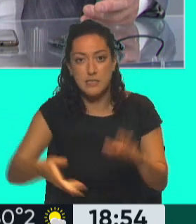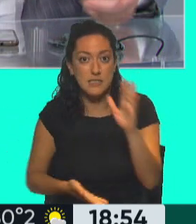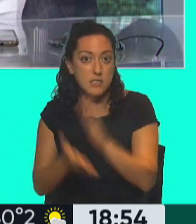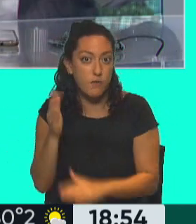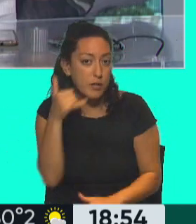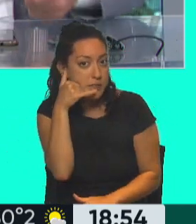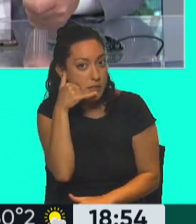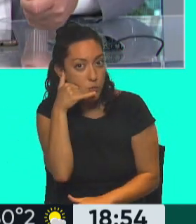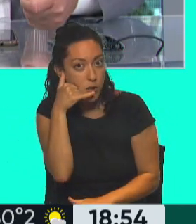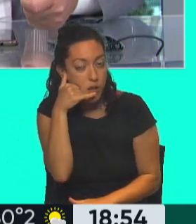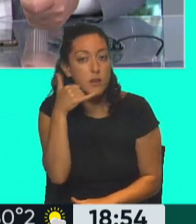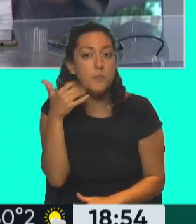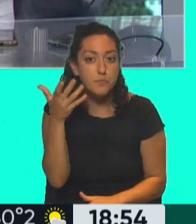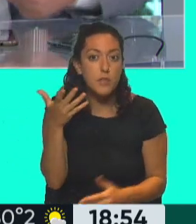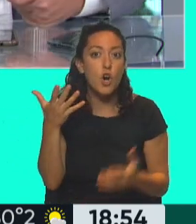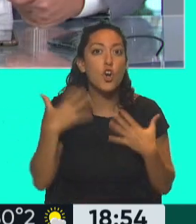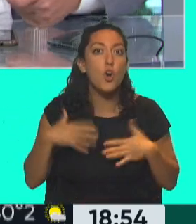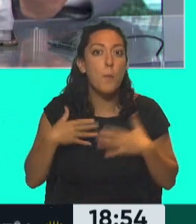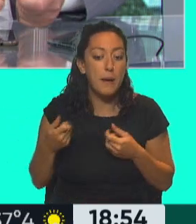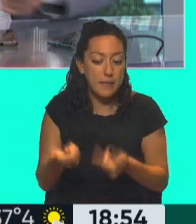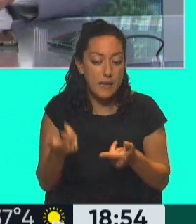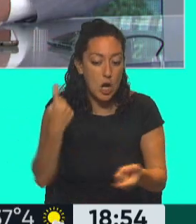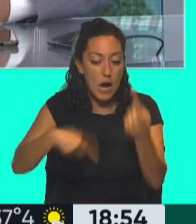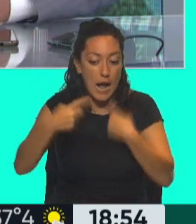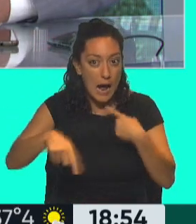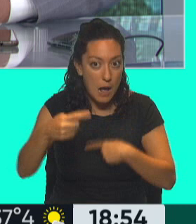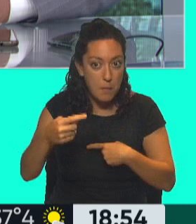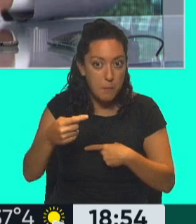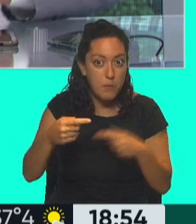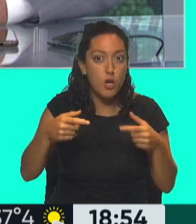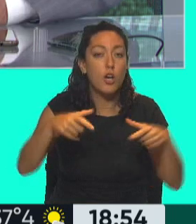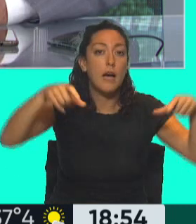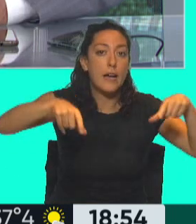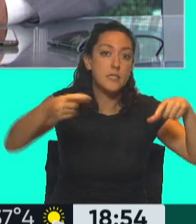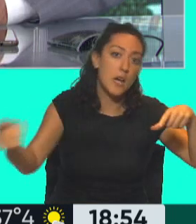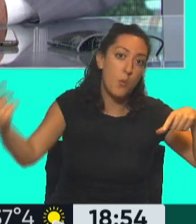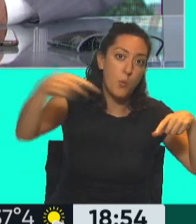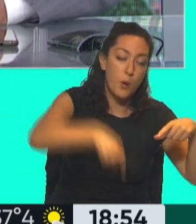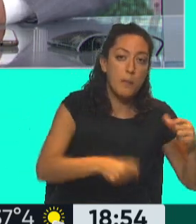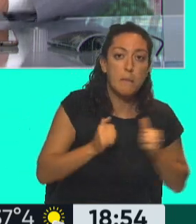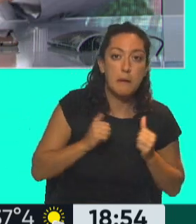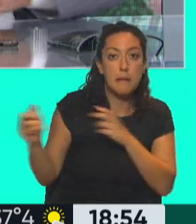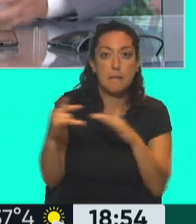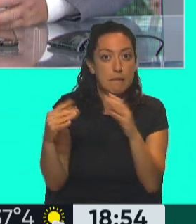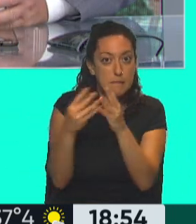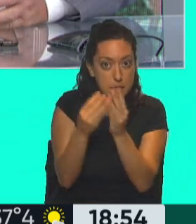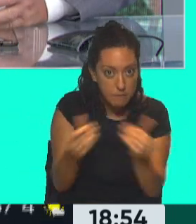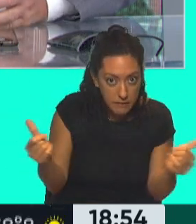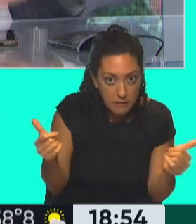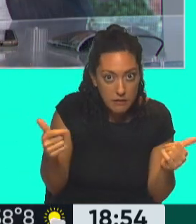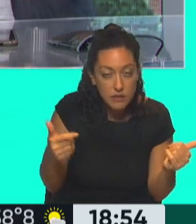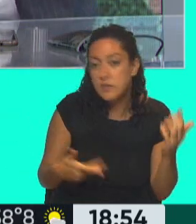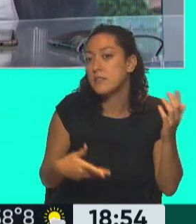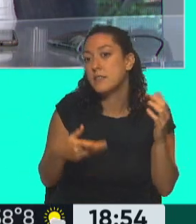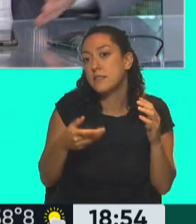habló por teléfono, le dieron ropa, se cambió de ropa, volvió a la tribuna, esperó que terminara el partido y cuando terminó